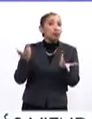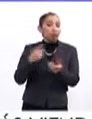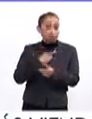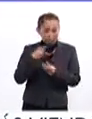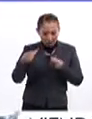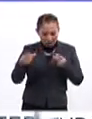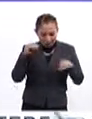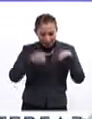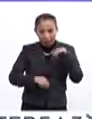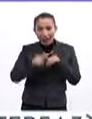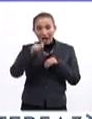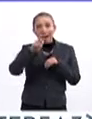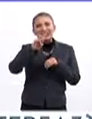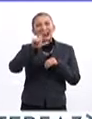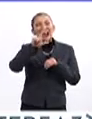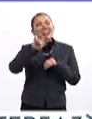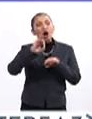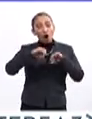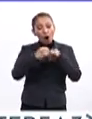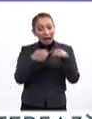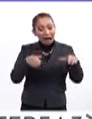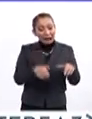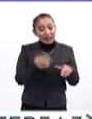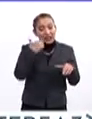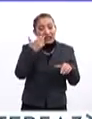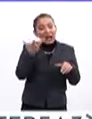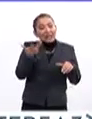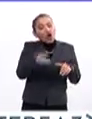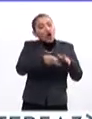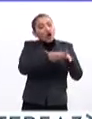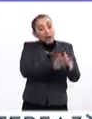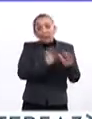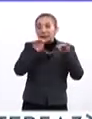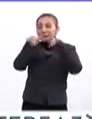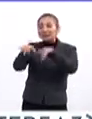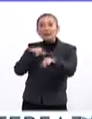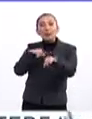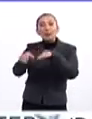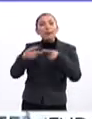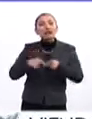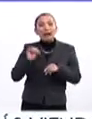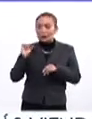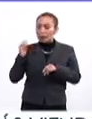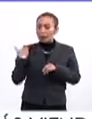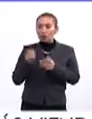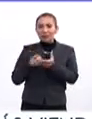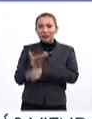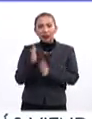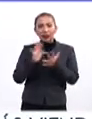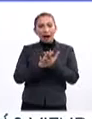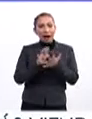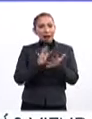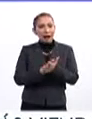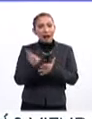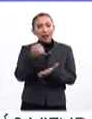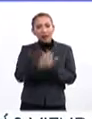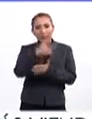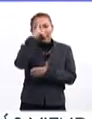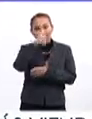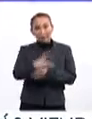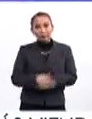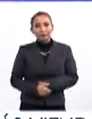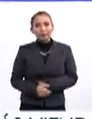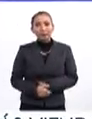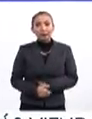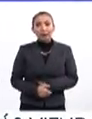lo que desarrollamos TRALI, una organización que busca lograr la reinserción laboral de las personas que acaban de salir de centros penitenciarios en la Ciudad de México.